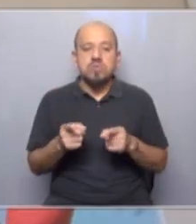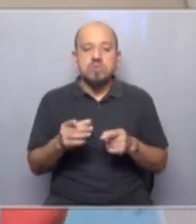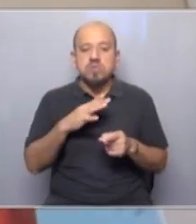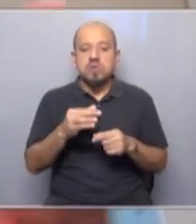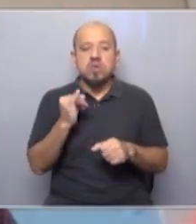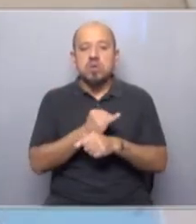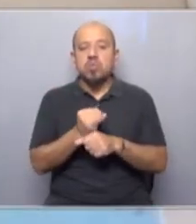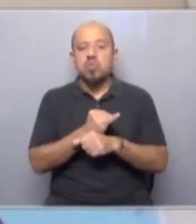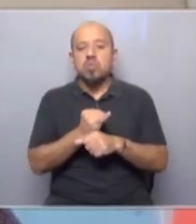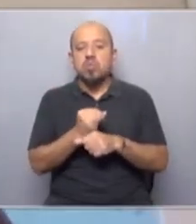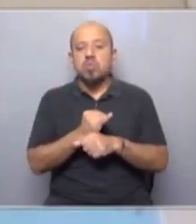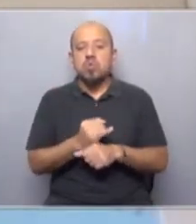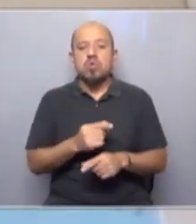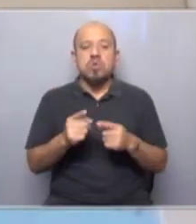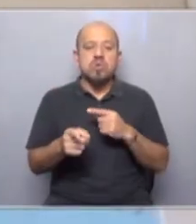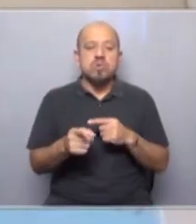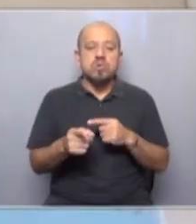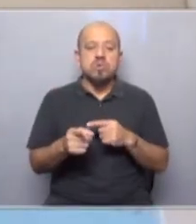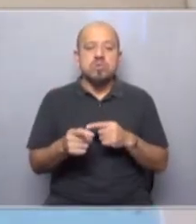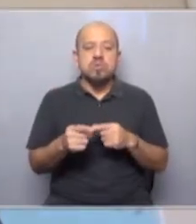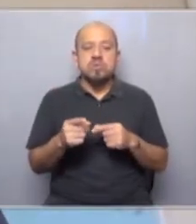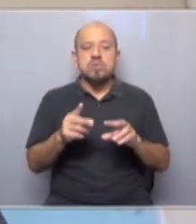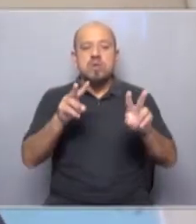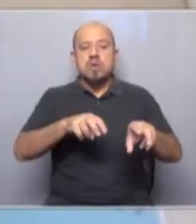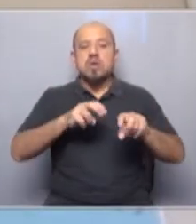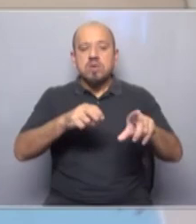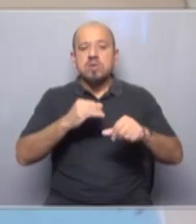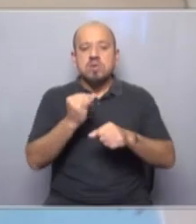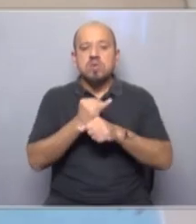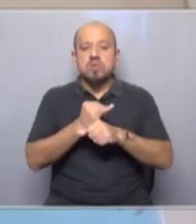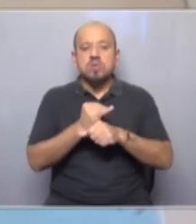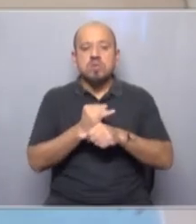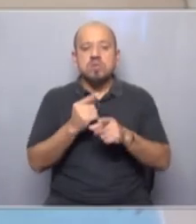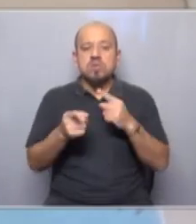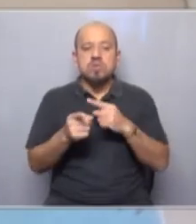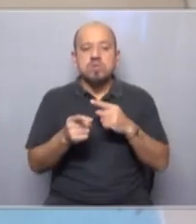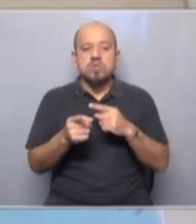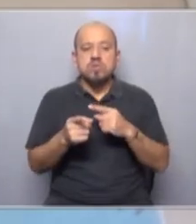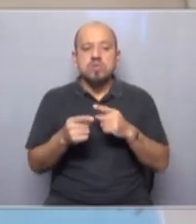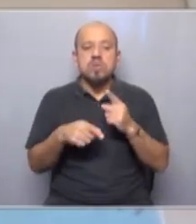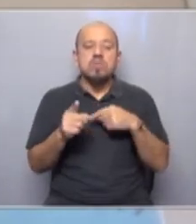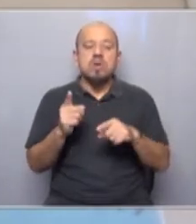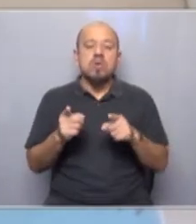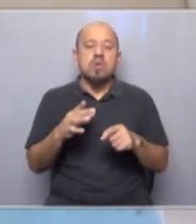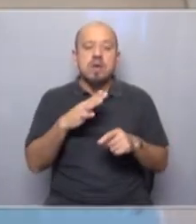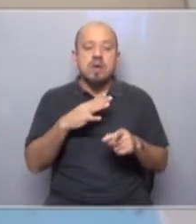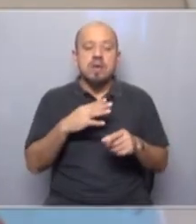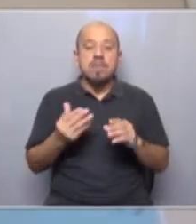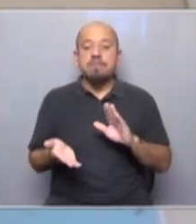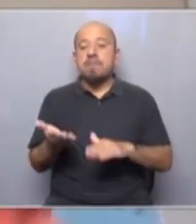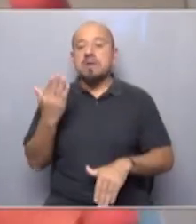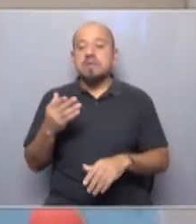industria, por supuesto, y minería y agroindustria como núcleo, pues, de la economía global. Pero cada vez más la masa de